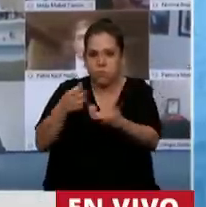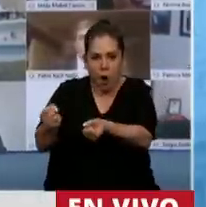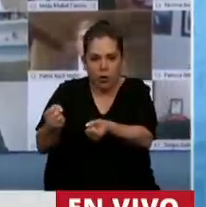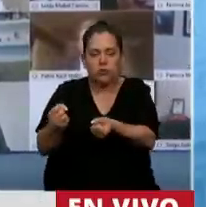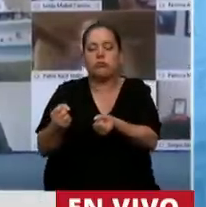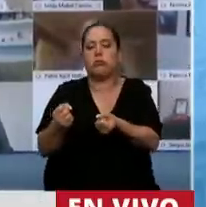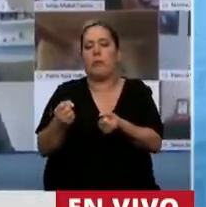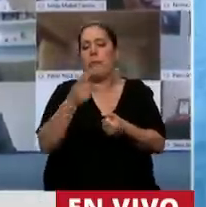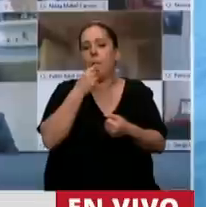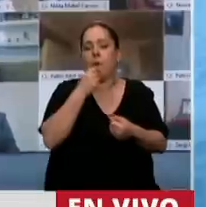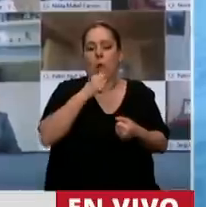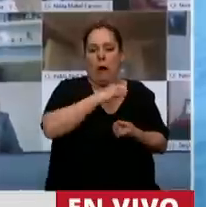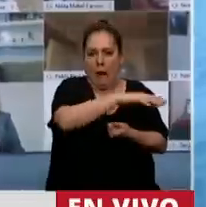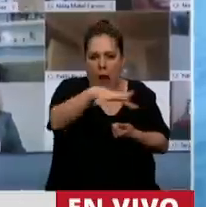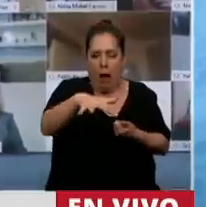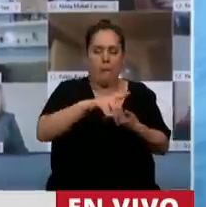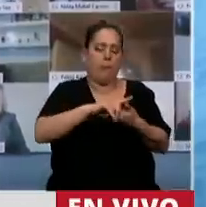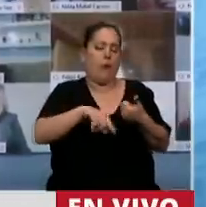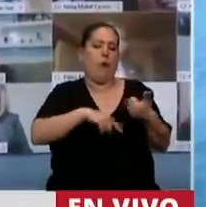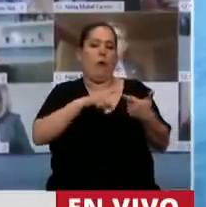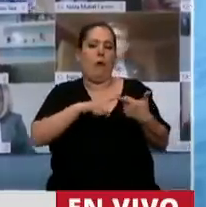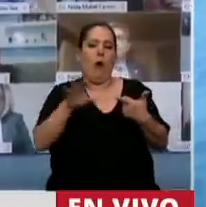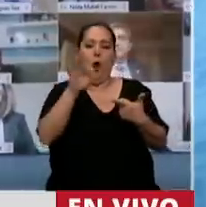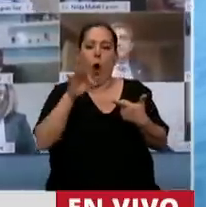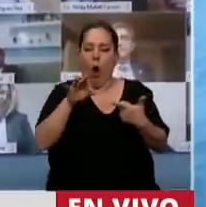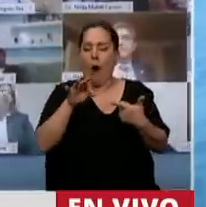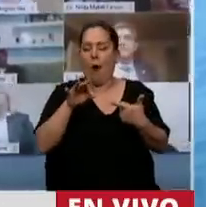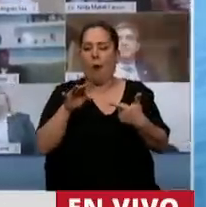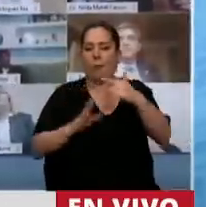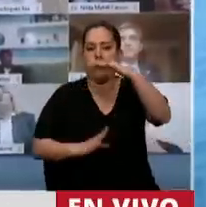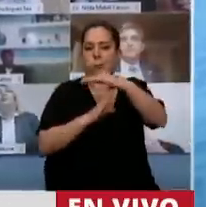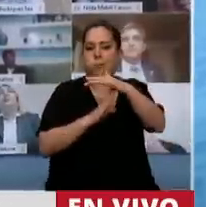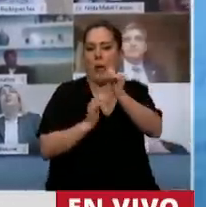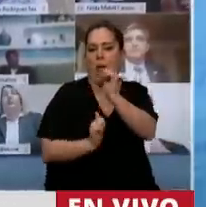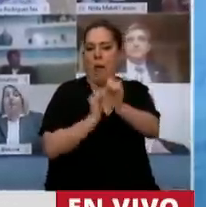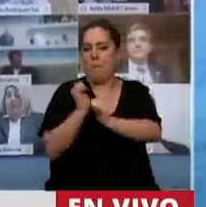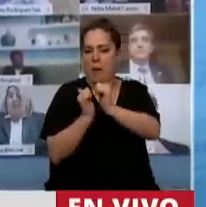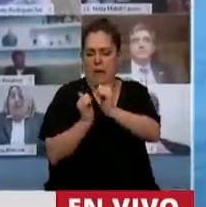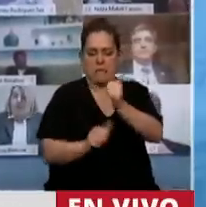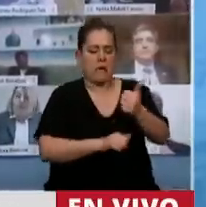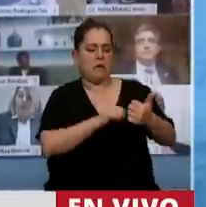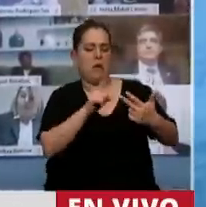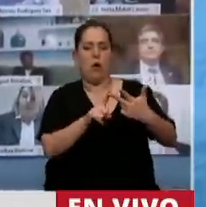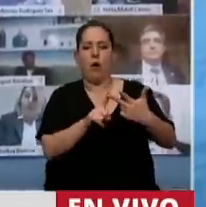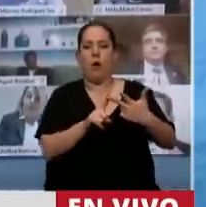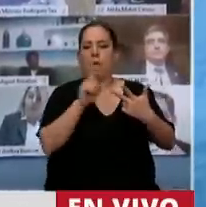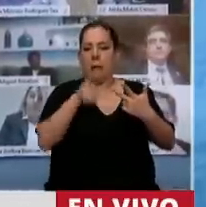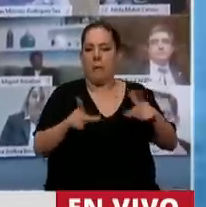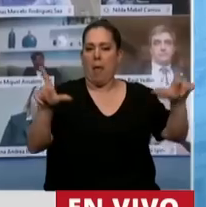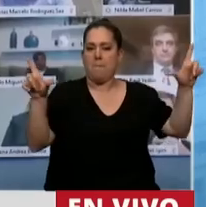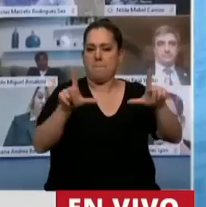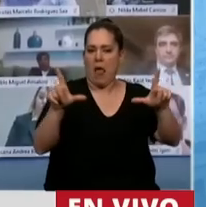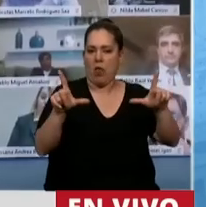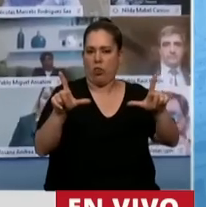la sociedad rural hasta las grandes cámaras empresarias poderosos, pasando por los grandes medios de